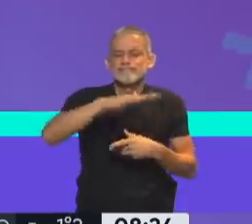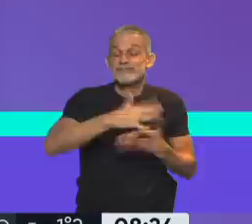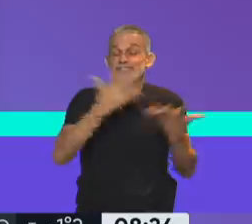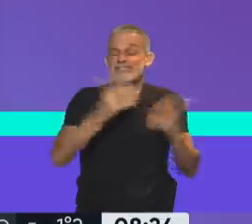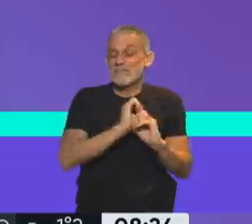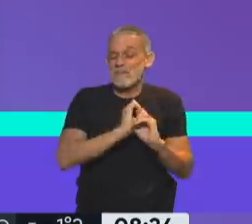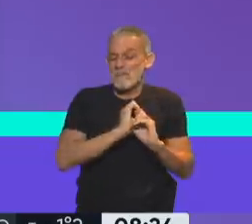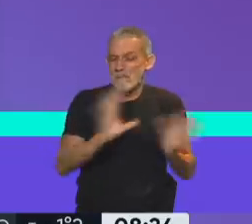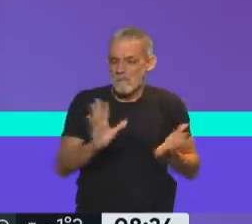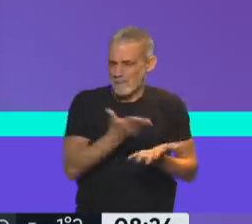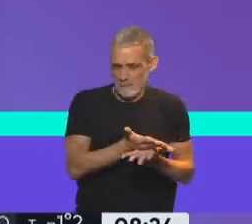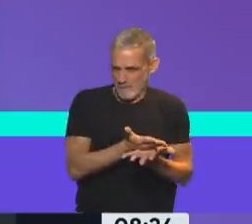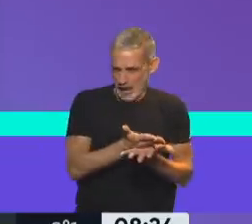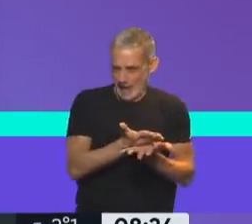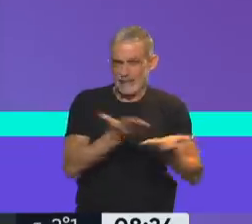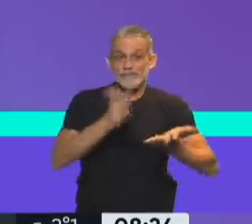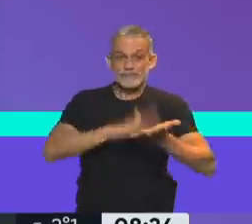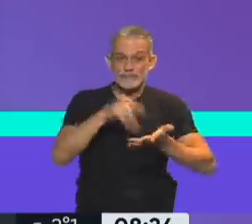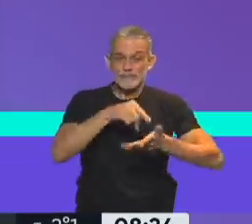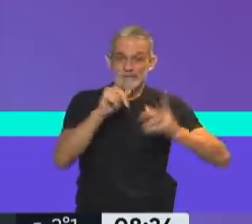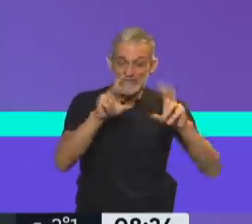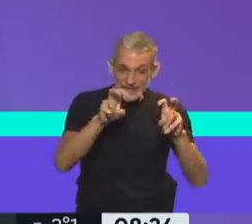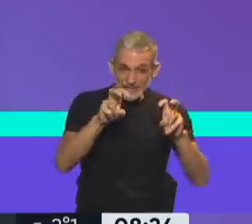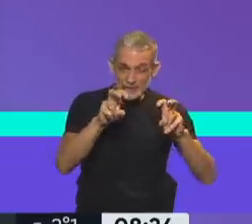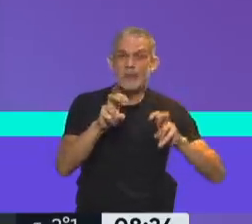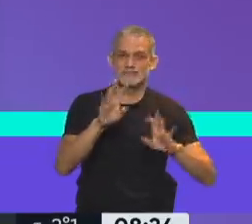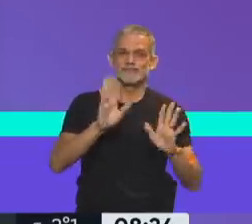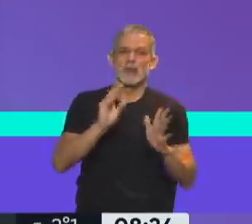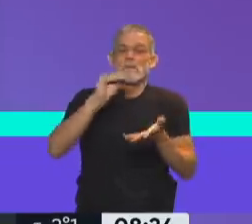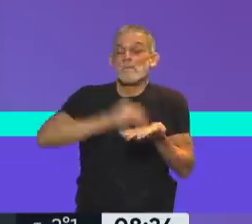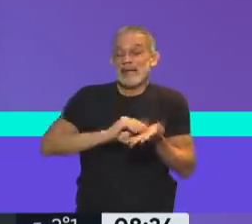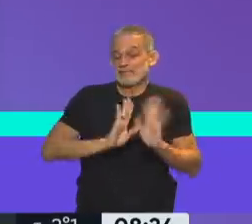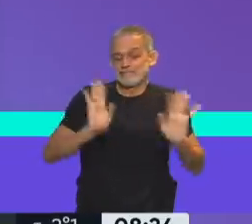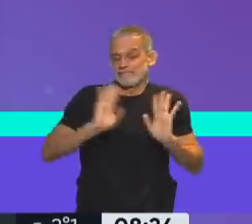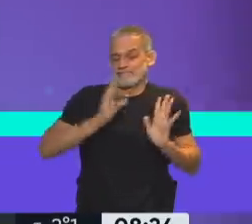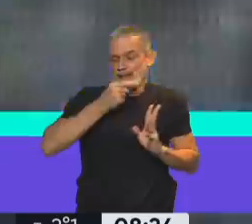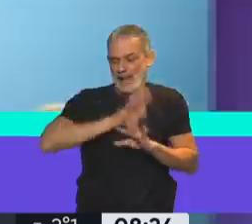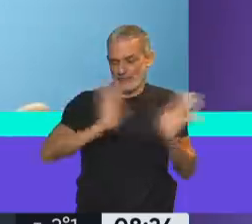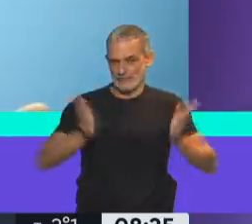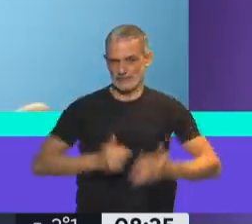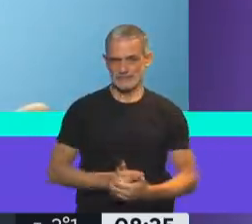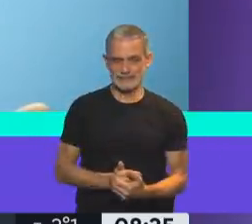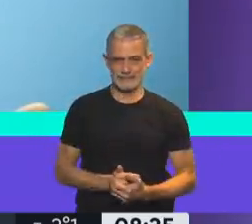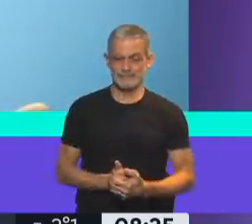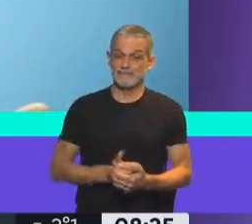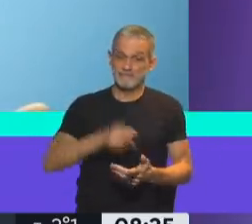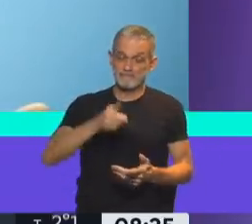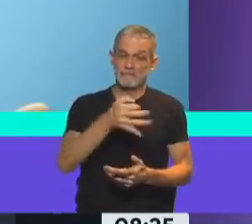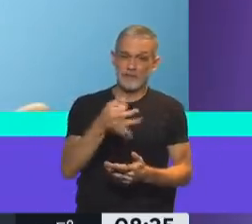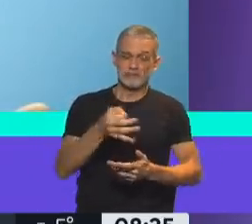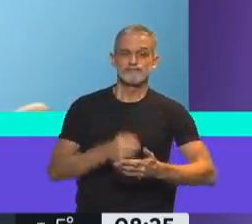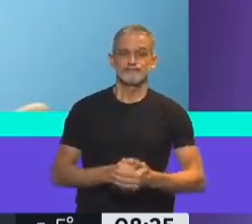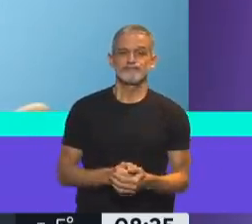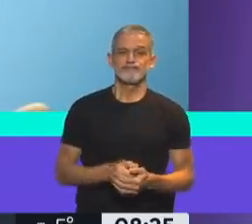debería haber ocurrido y sobre eso, mucho más para agregar, no hay, dijo Cafiero. Bueno, ahí estábamos